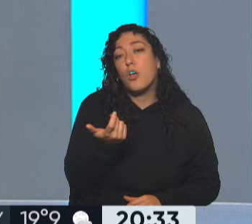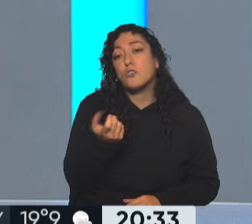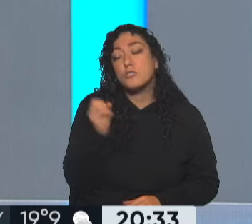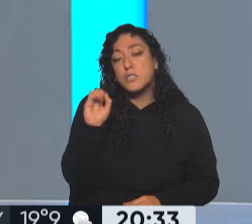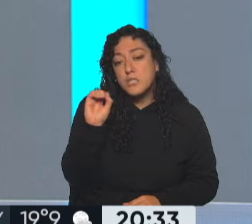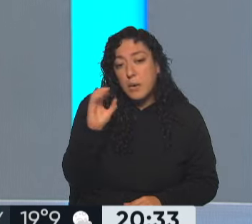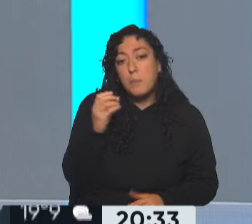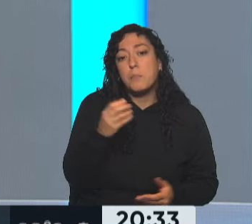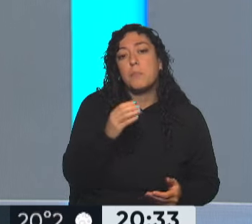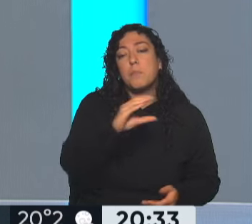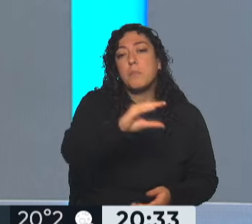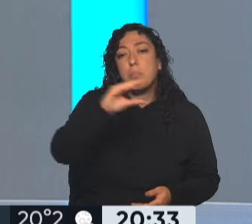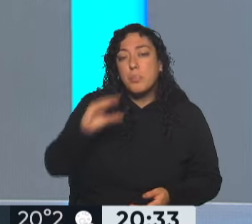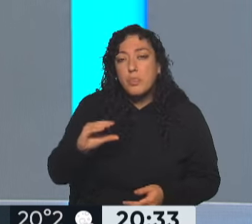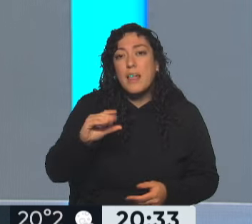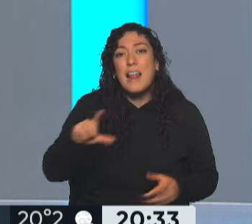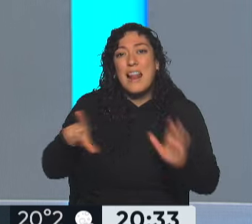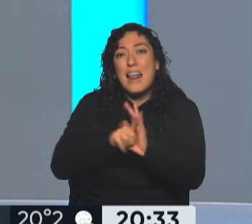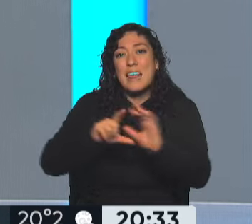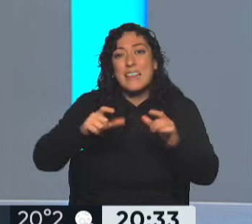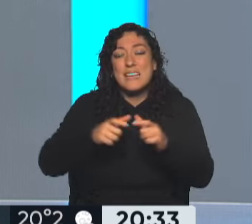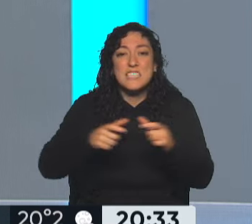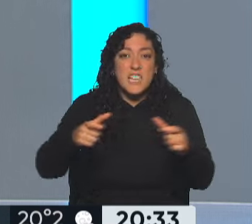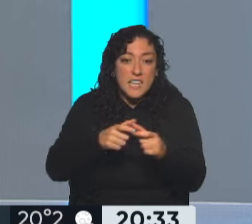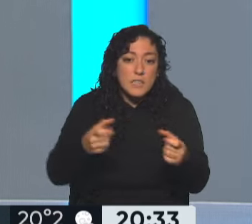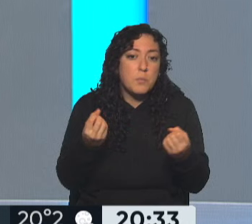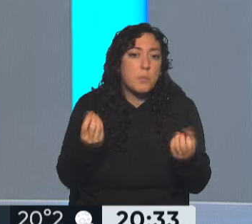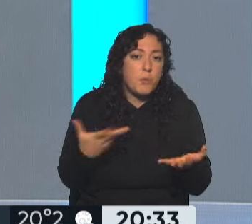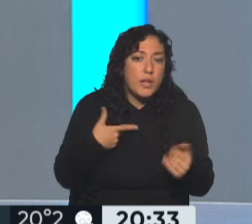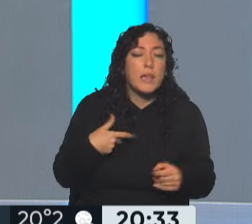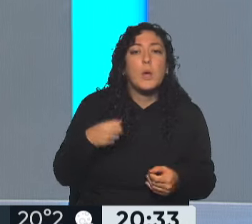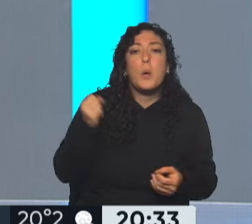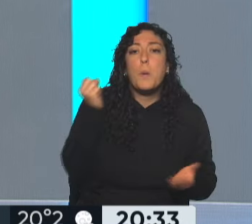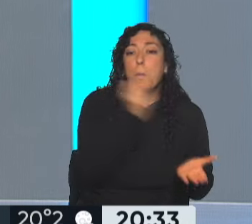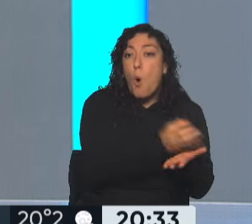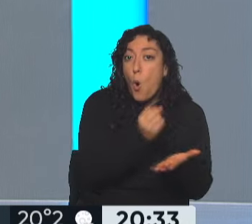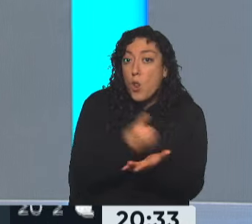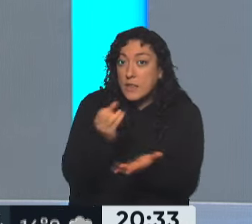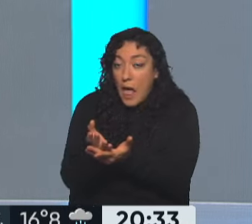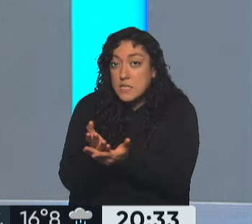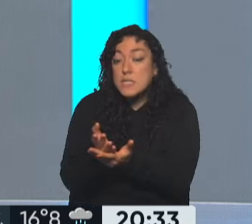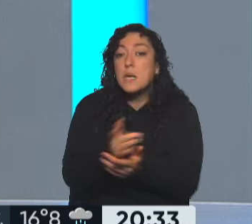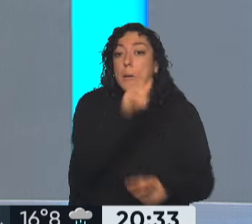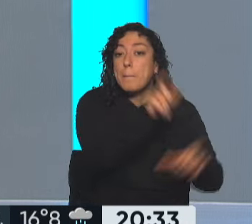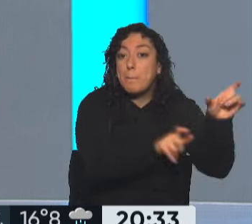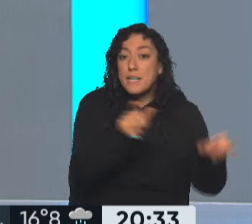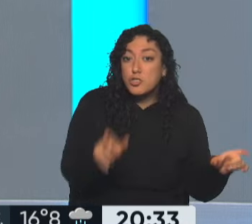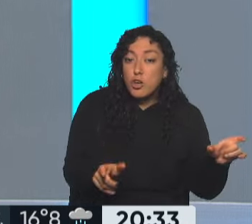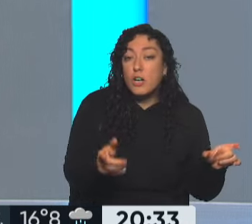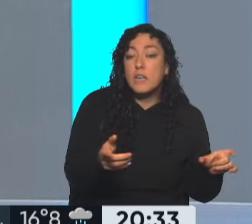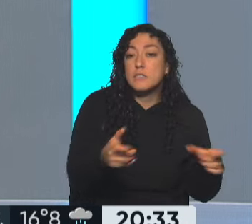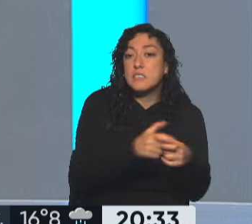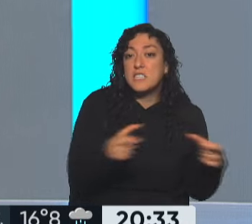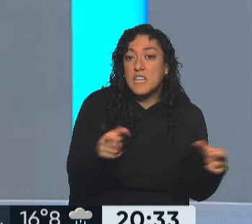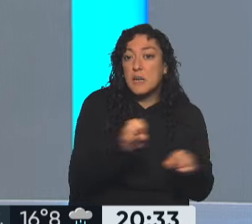el Fondo de la Ley de Cheques, se constituye con multas que se aplican a personas que elaboraron mal los cheques,